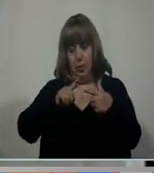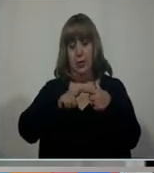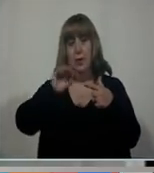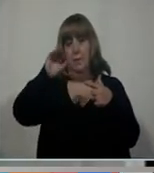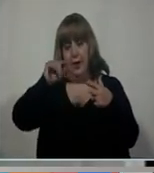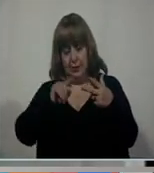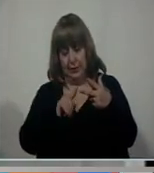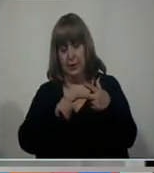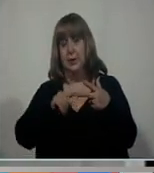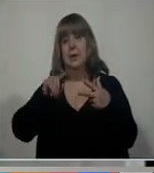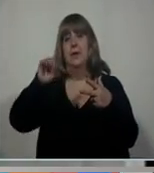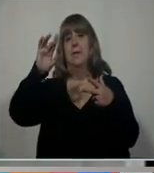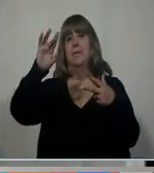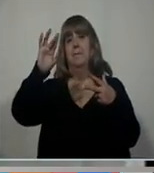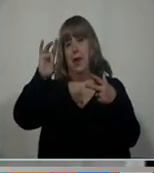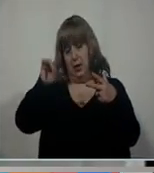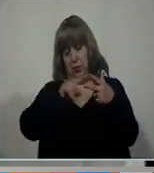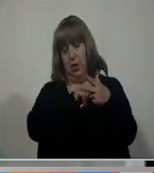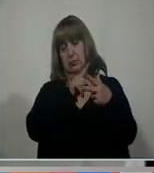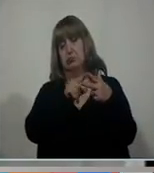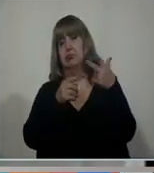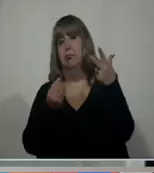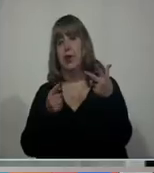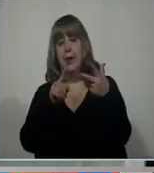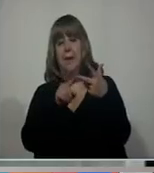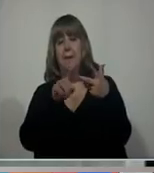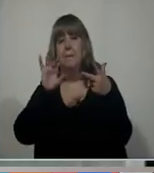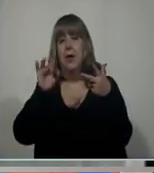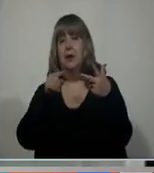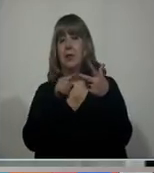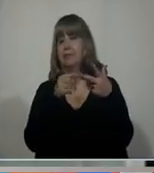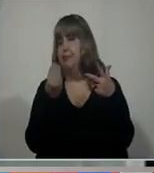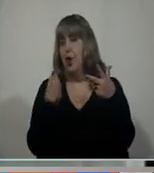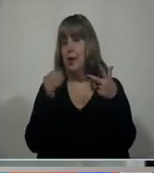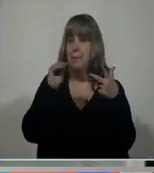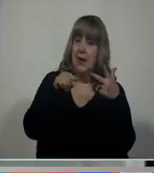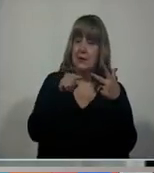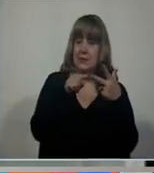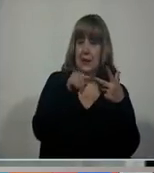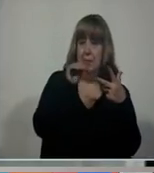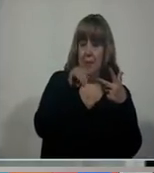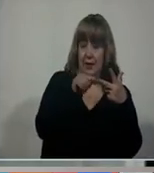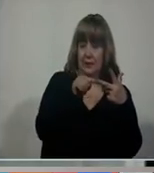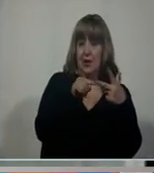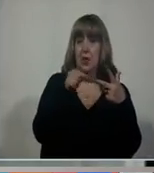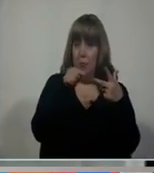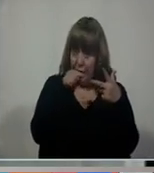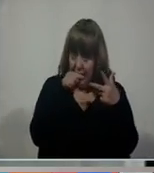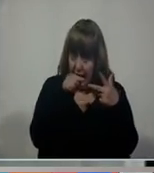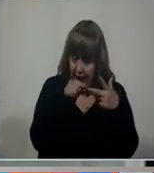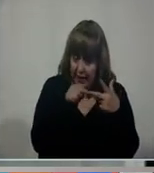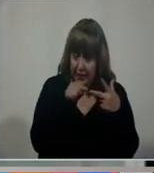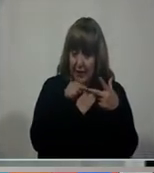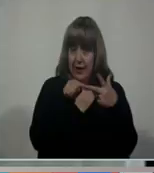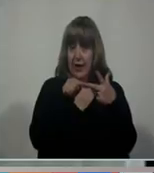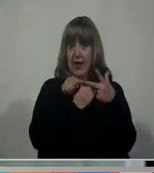particularmente para las del día miércoles. ¿Por qué digo particularmente para el día miércoles? Porque ahí es cuando va a estar haciendo su